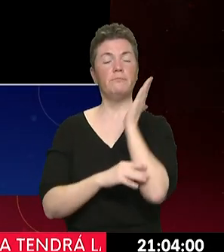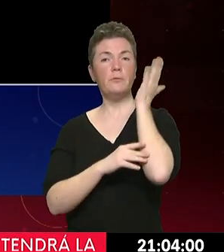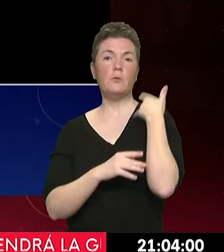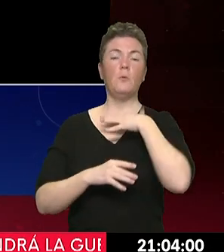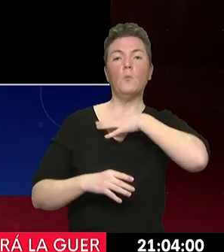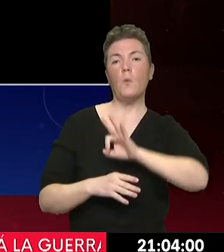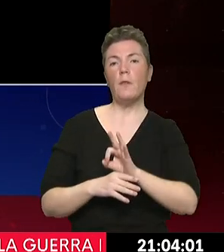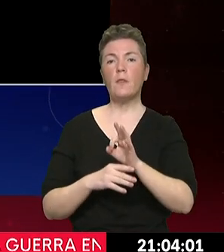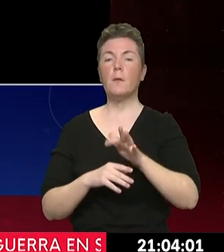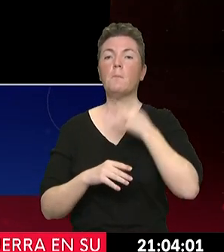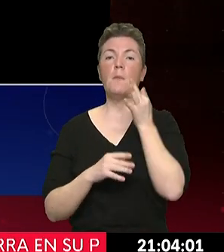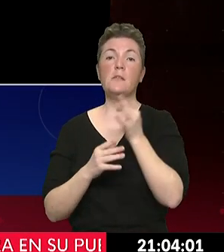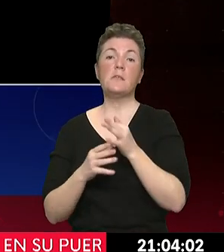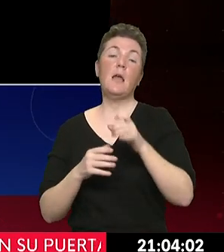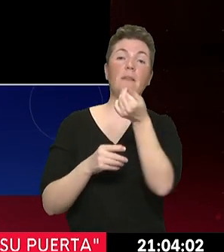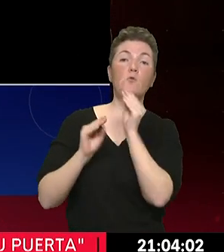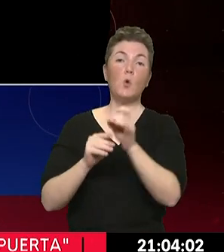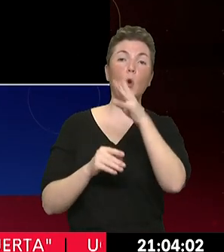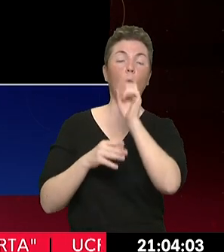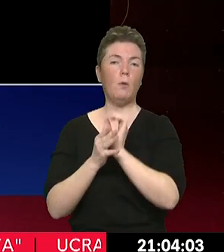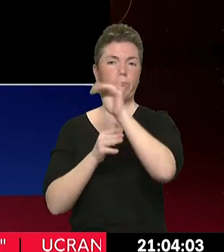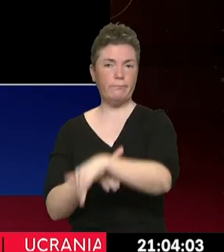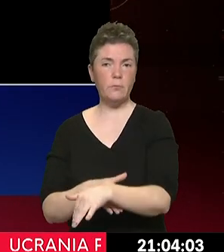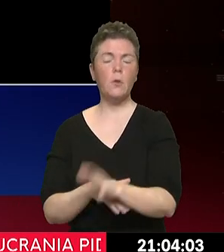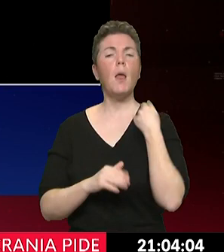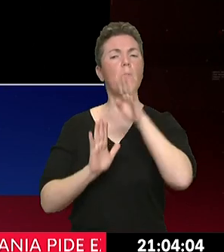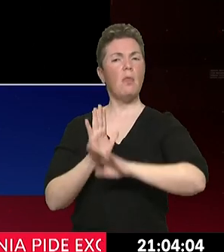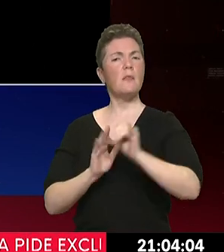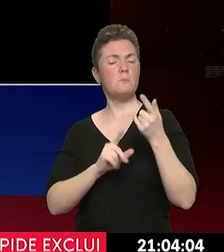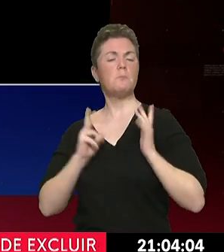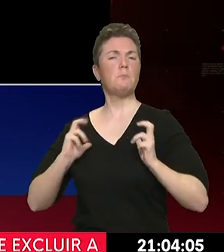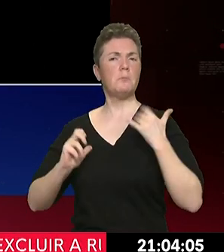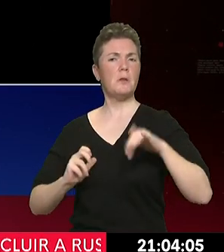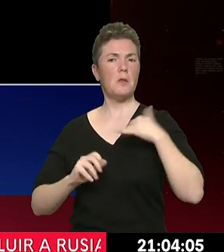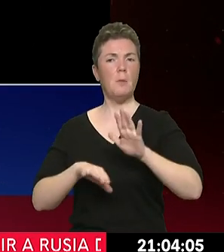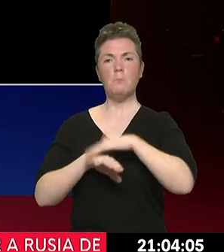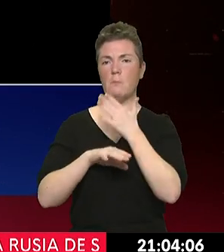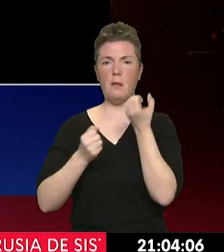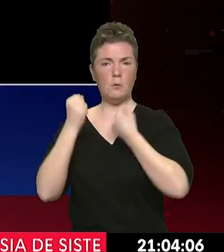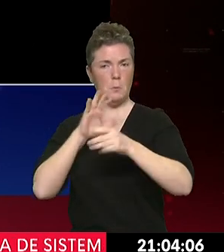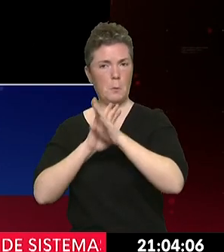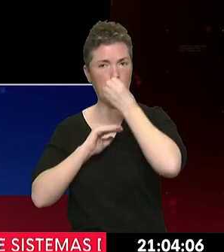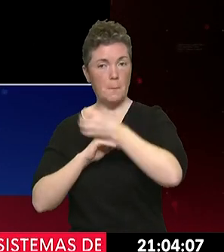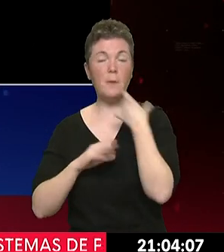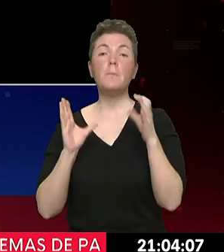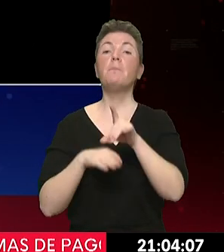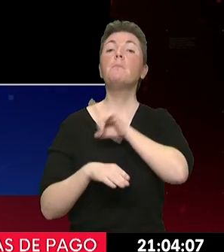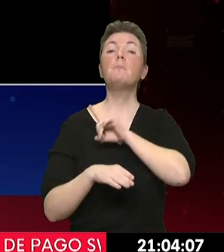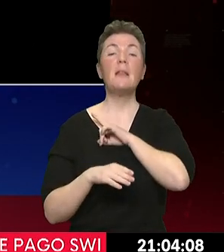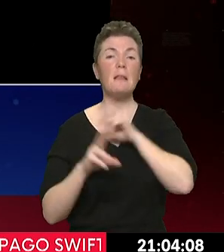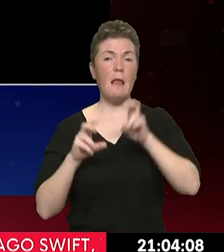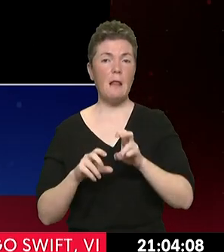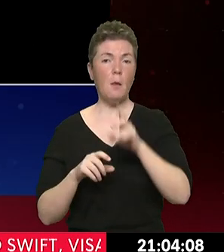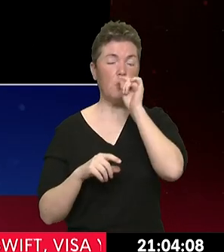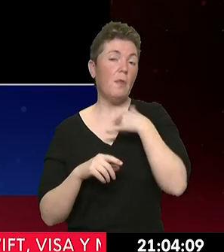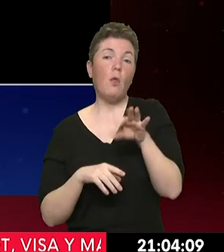sanciones y el desplome del rublo, asegura que tiene un paquete de medidas preparado para mantener la economía. En lo militar dice Putin que no le han